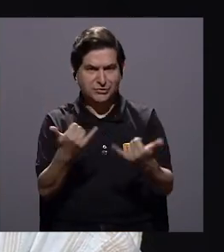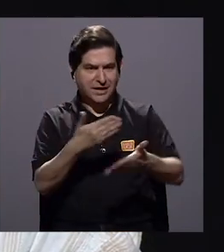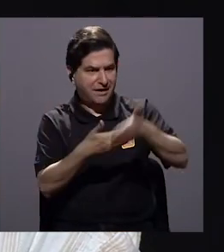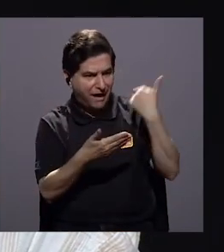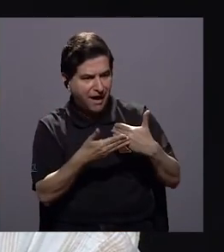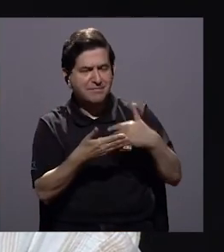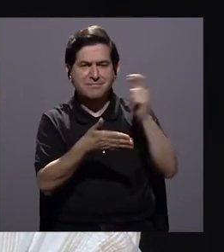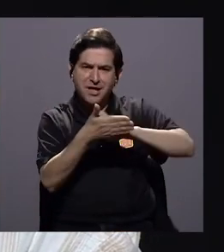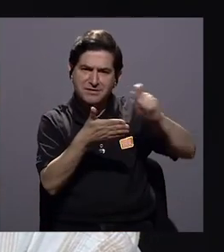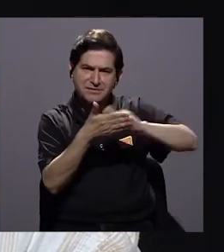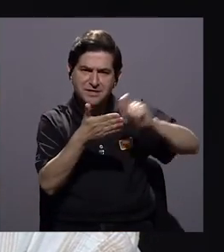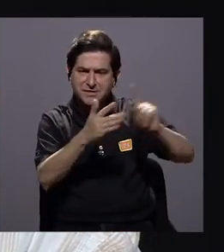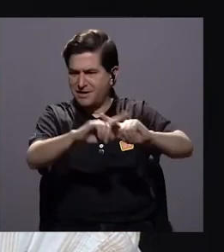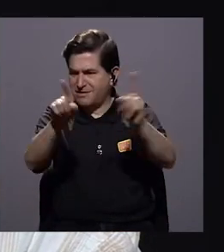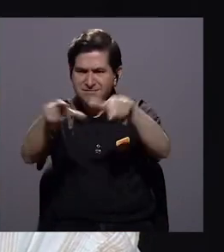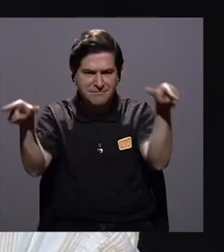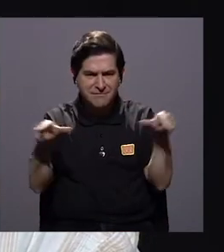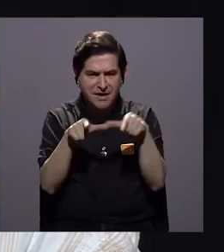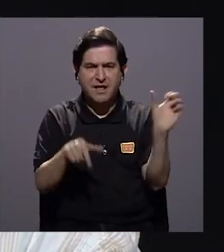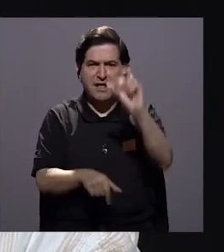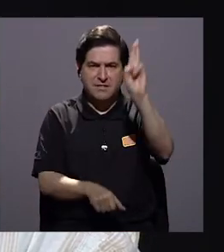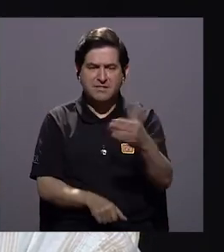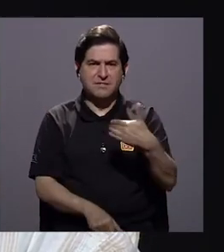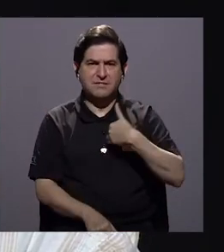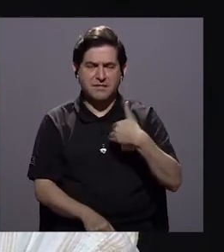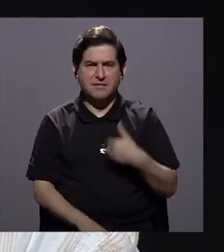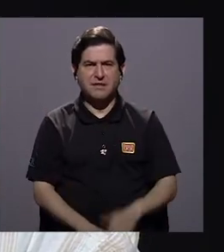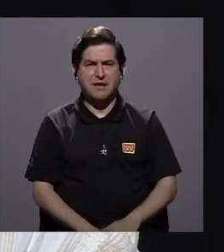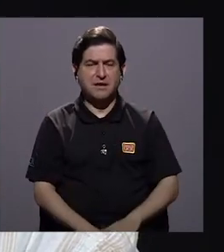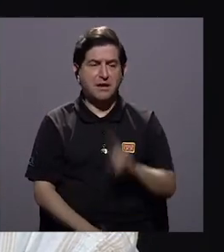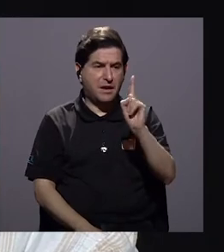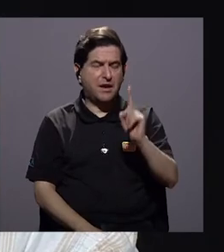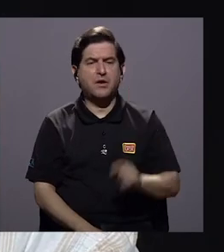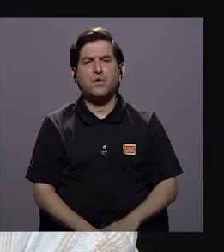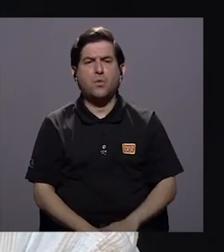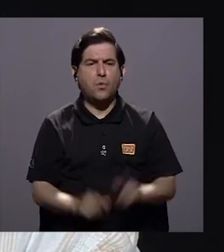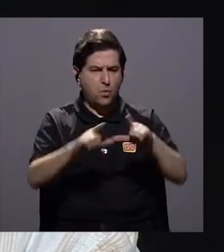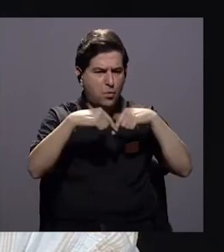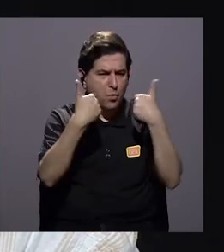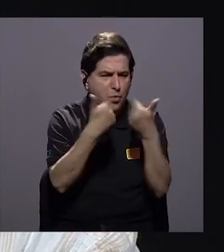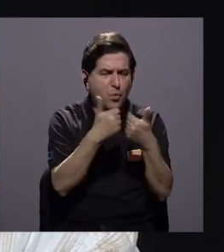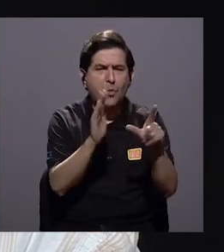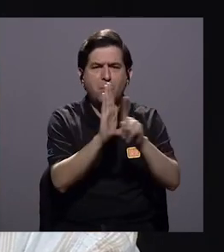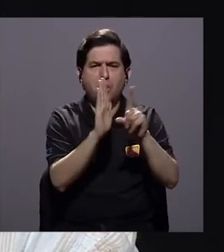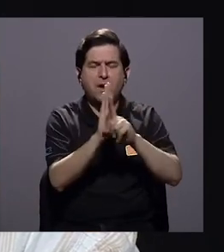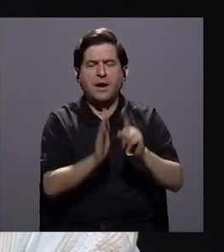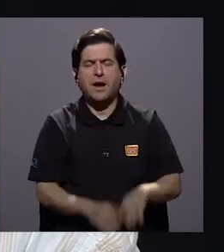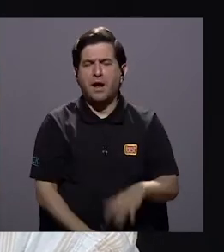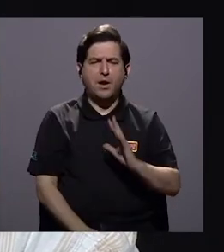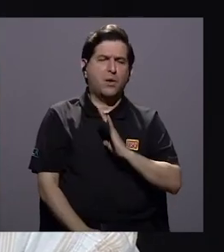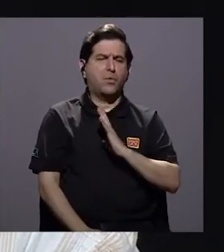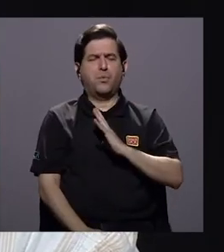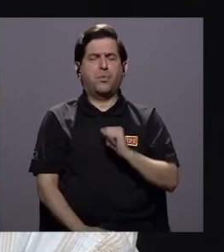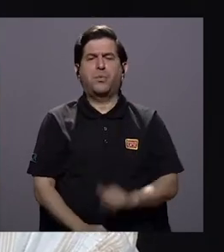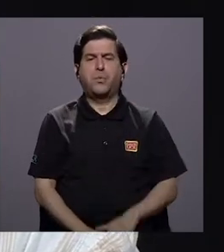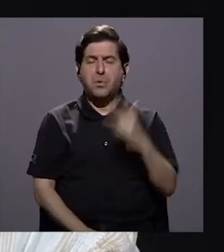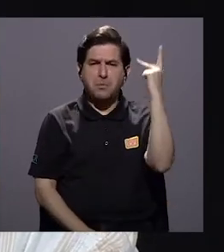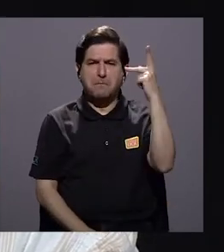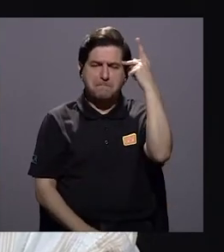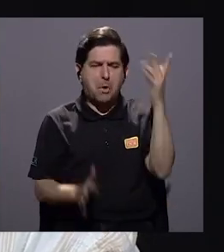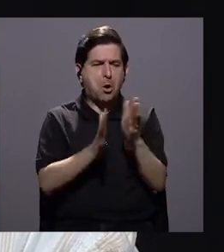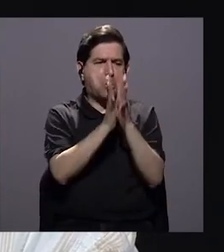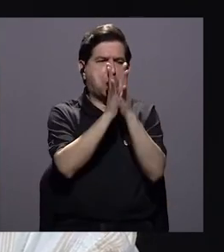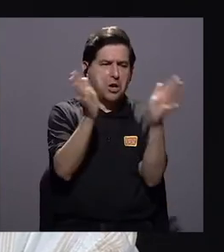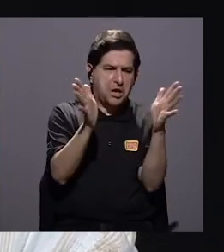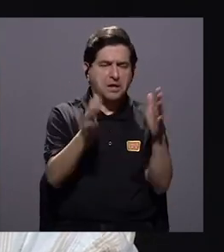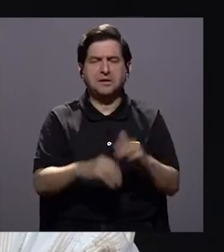yo y lo he escrito en algunas partes, Costa Rica tiene un bloque de legalidad de lujo, absolutamente de lujo. Así es. Con